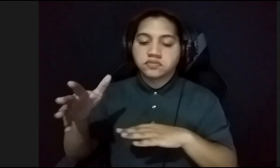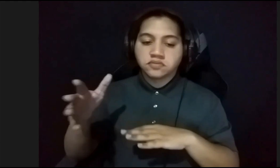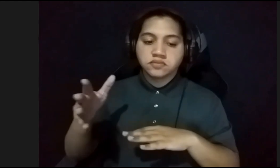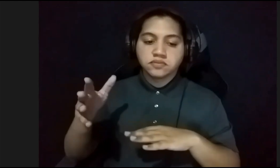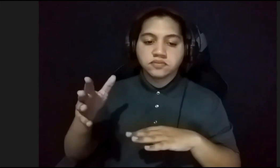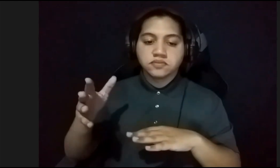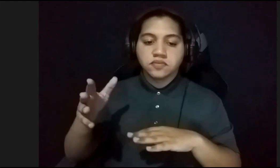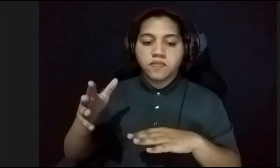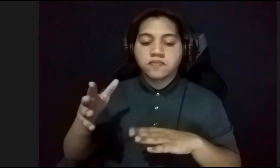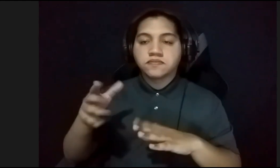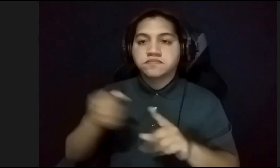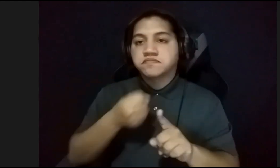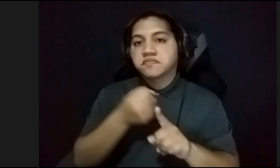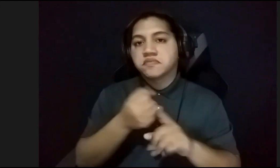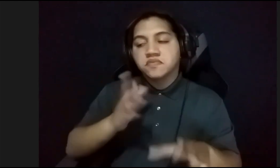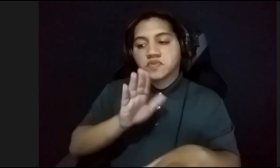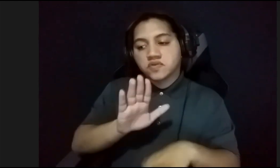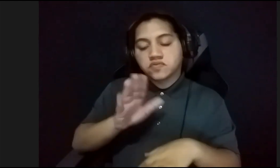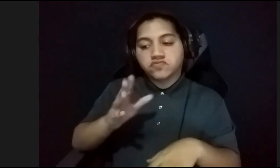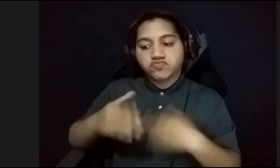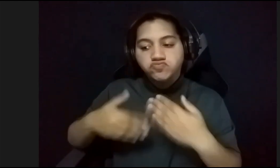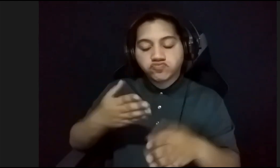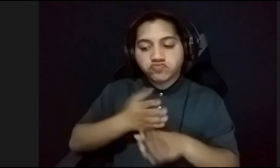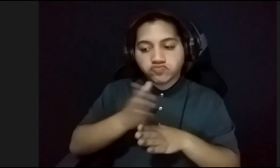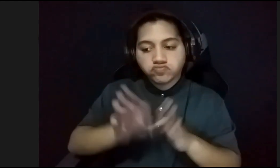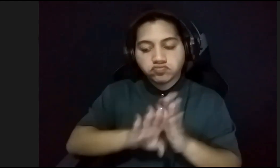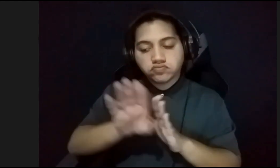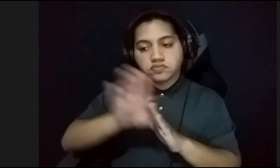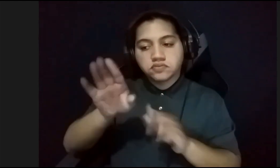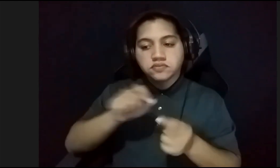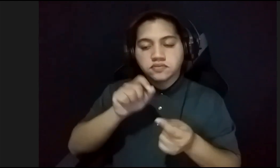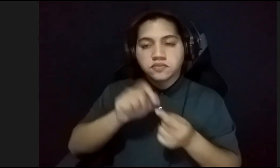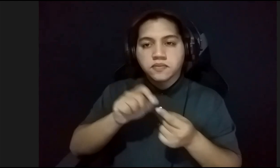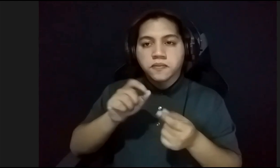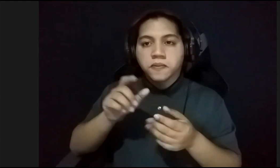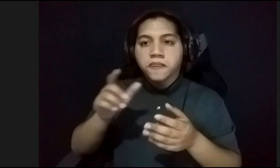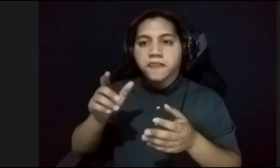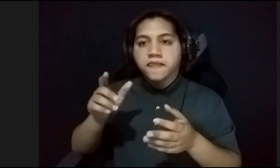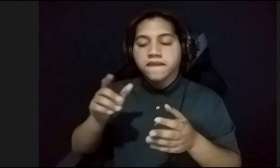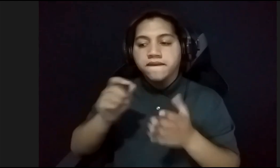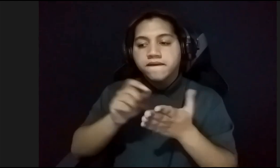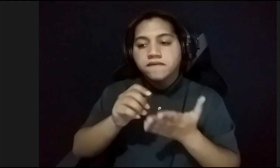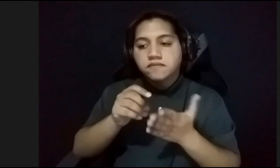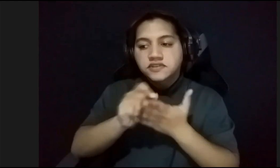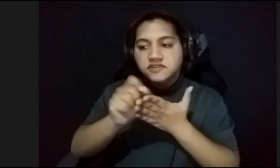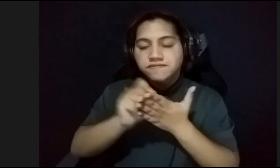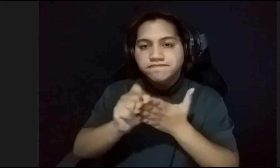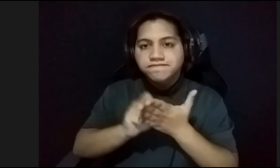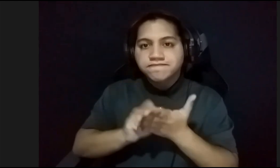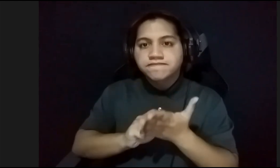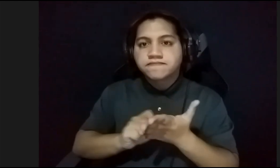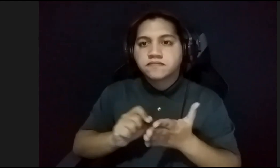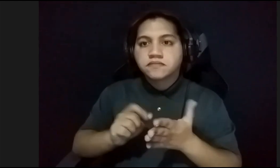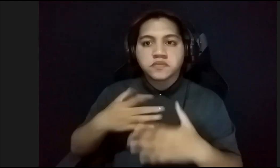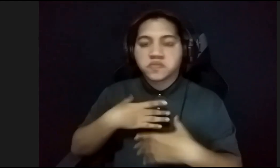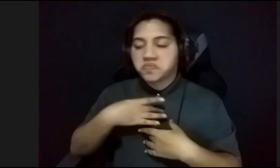pues marcó parte de su trayectoria, sobre todo en la parte del grabado. Pero no le gustaba